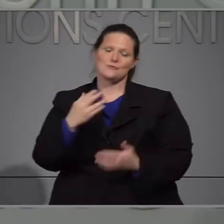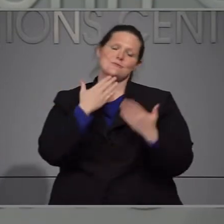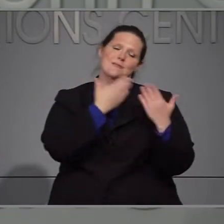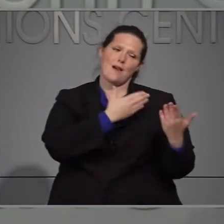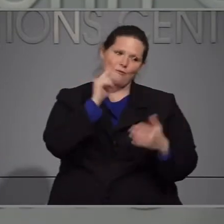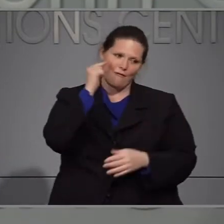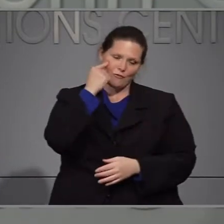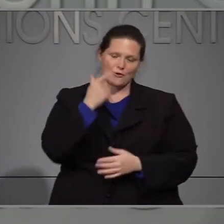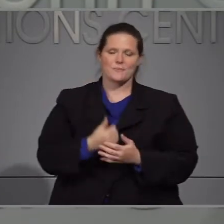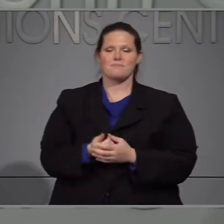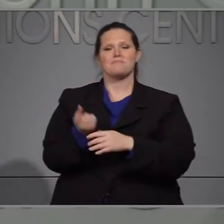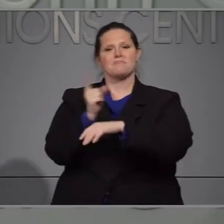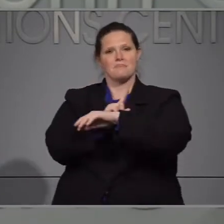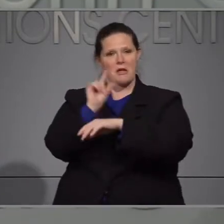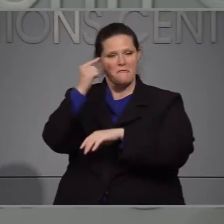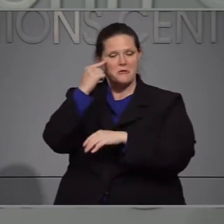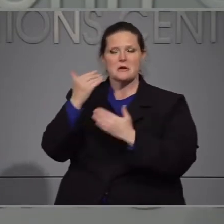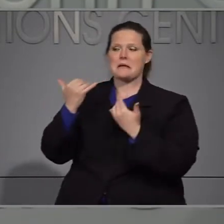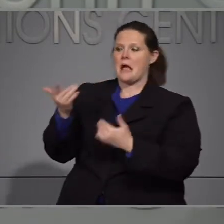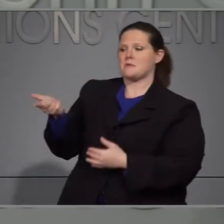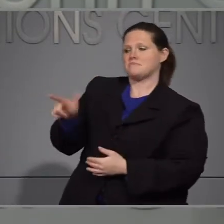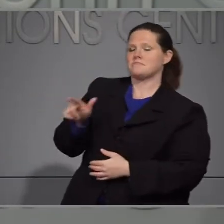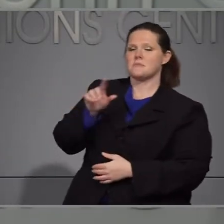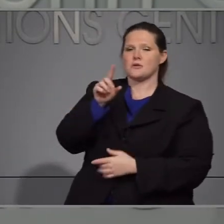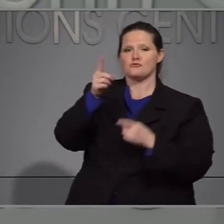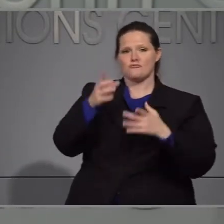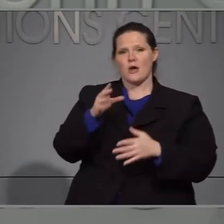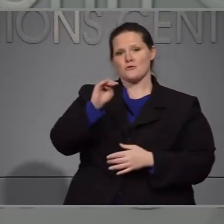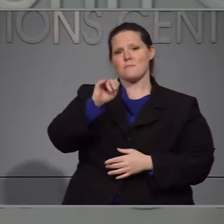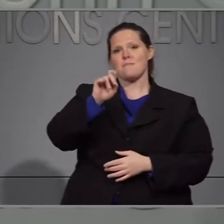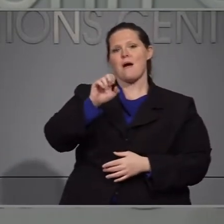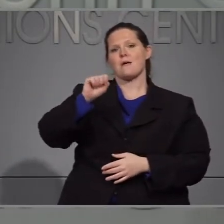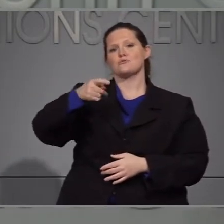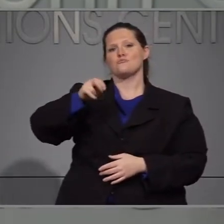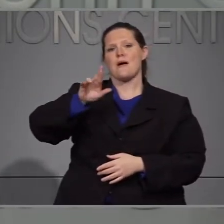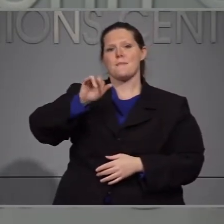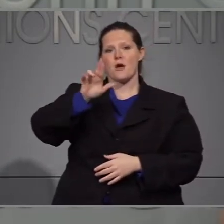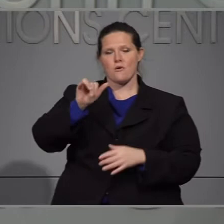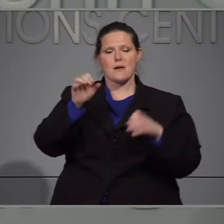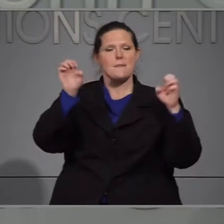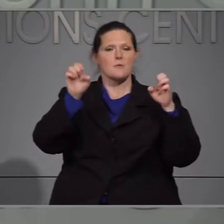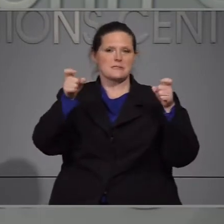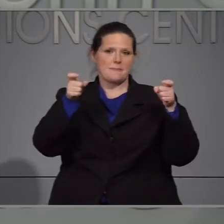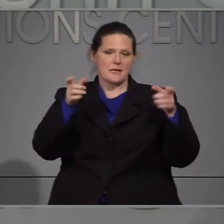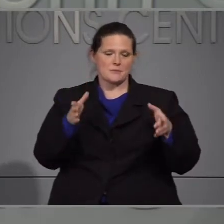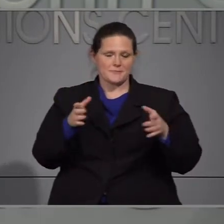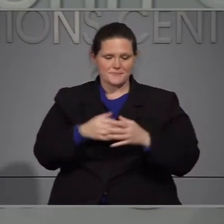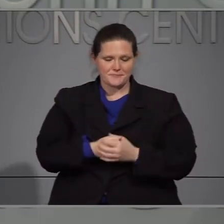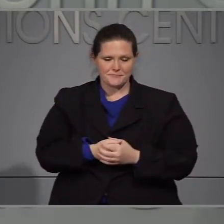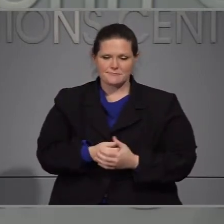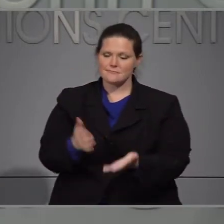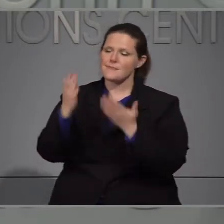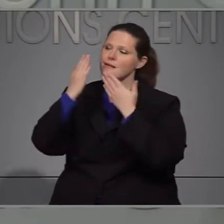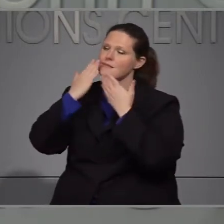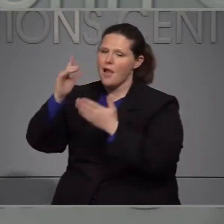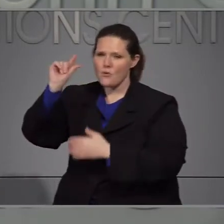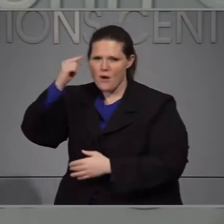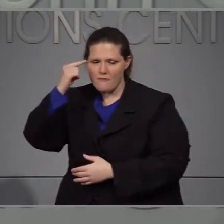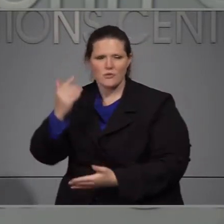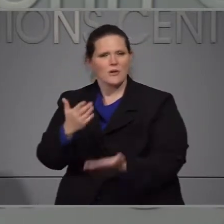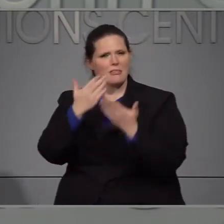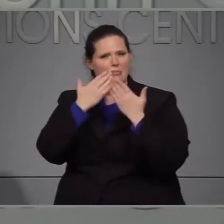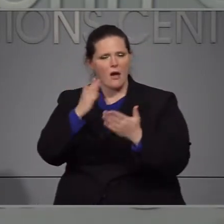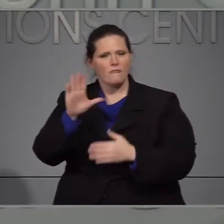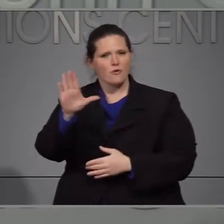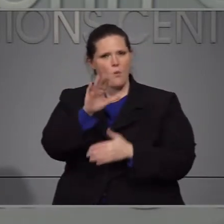Gracias doctora Cohen, ahora vamos a escuchar del director Max Perry spray ver y gracias gobernador